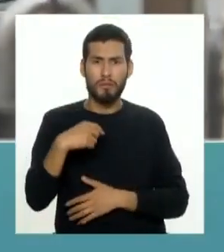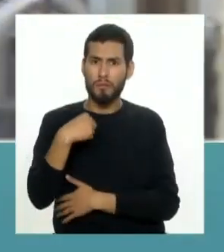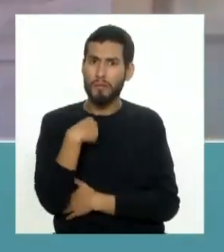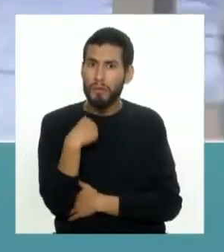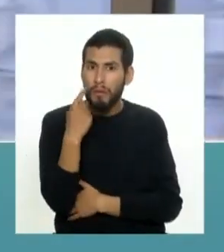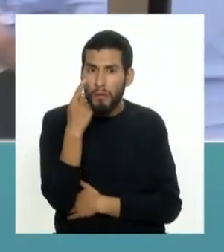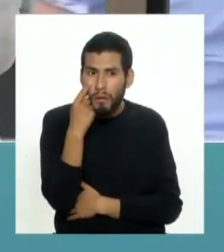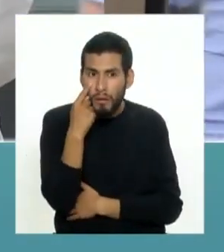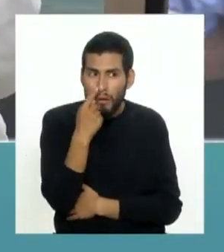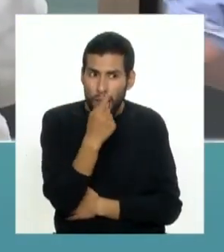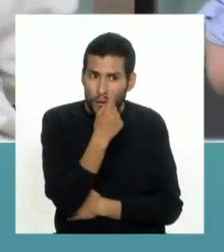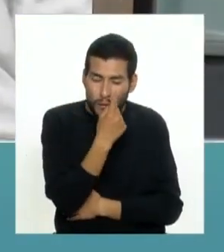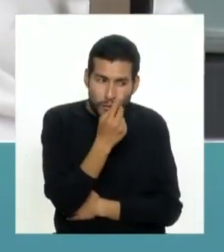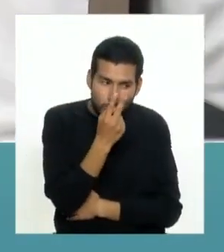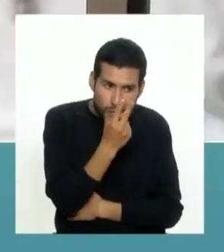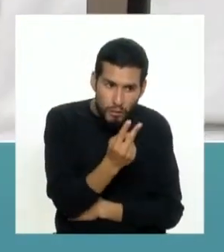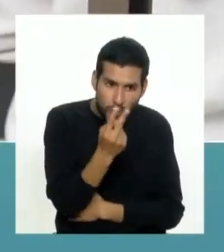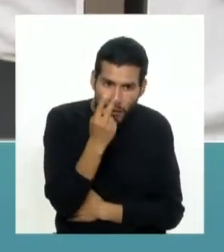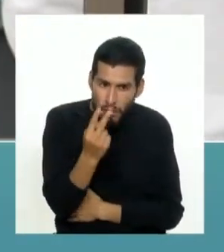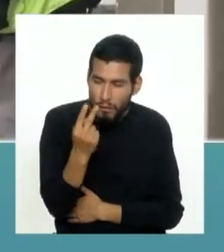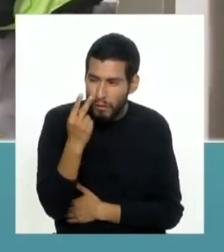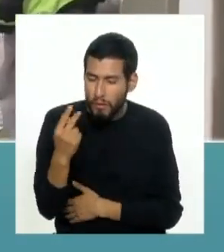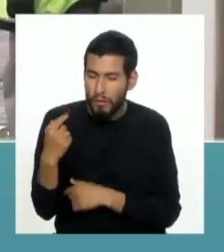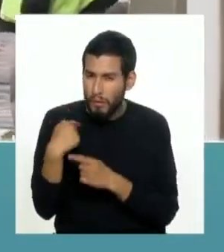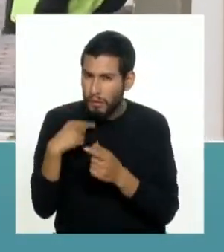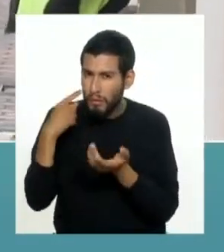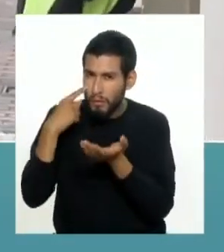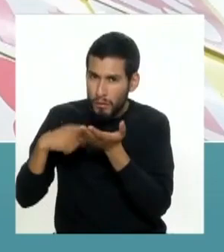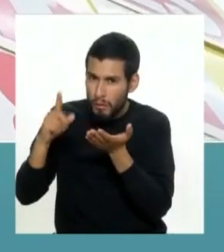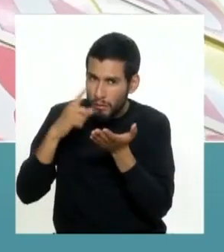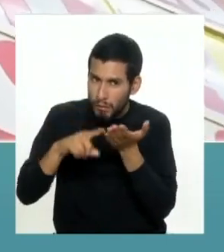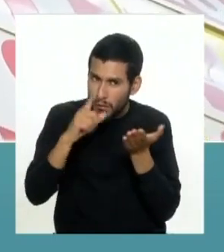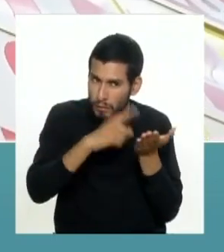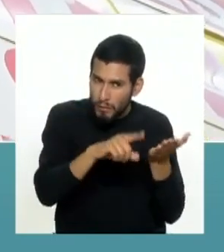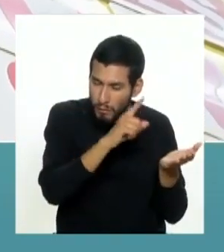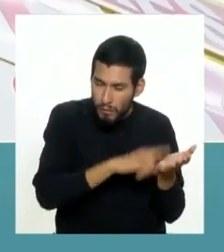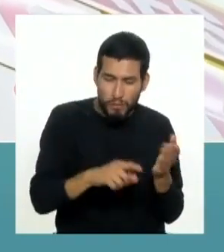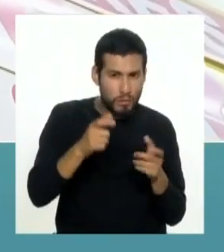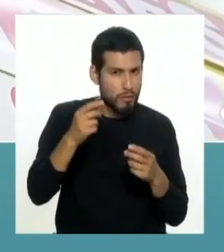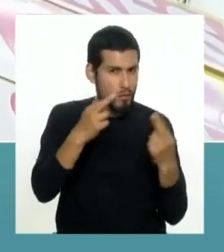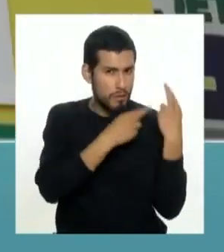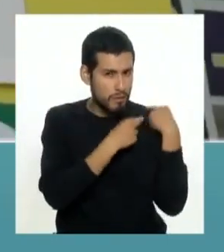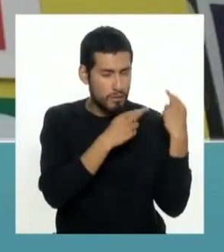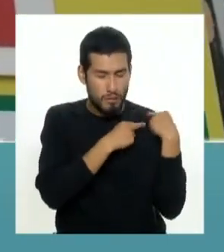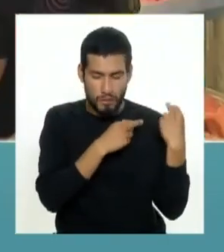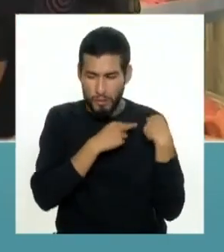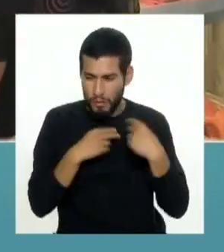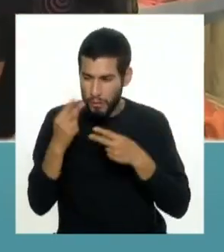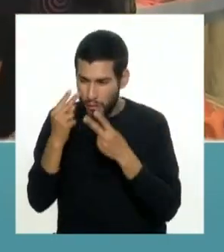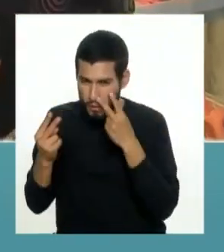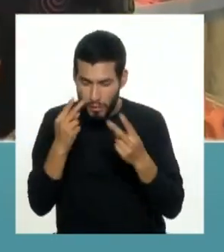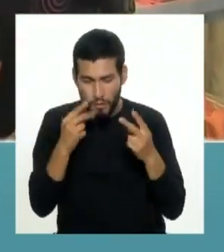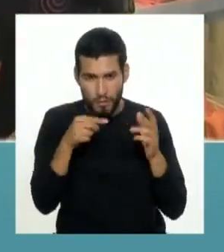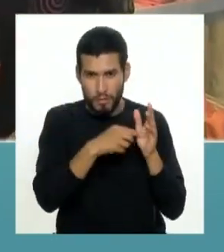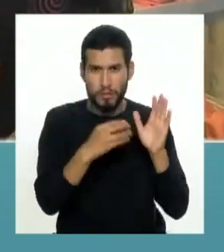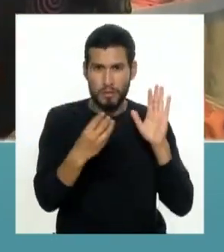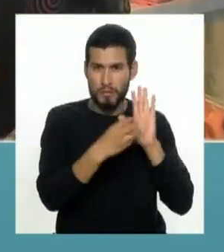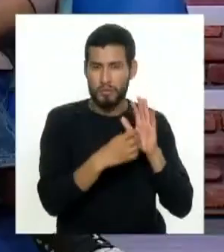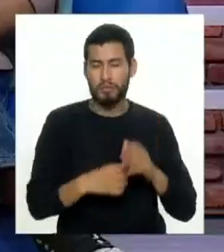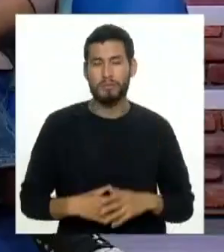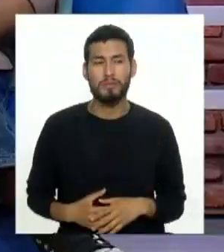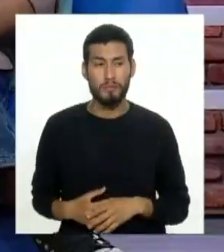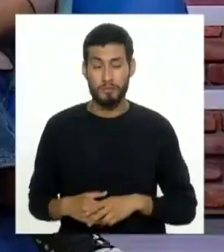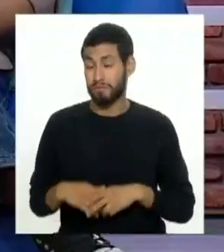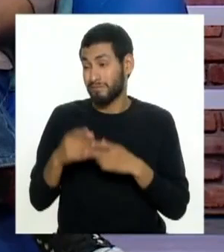la tarea de cargar sobre sus espaldas el costo de ser inspectores que estén monitoreando que estén fiscalizando que estén revisando las etiquetas pero es terrible